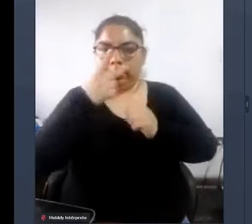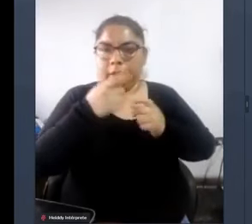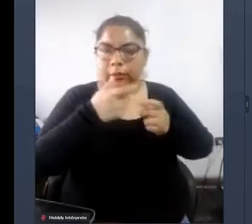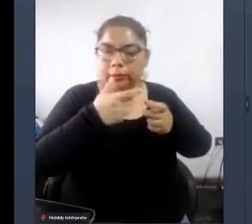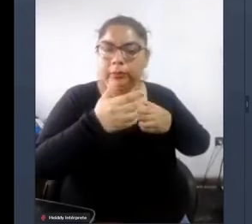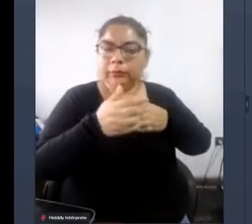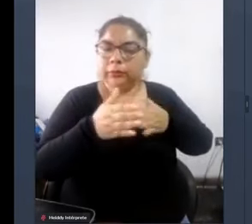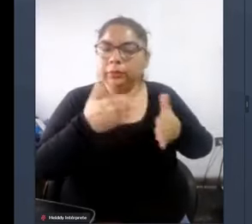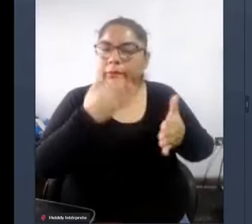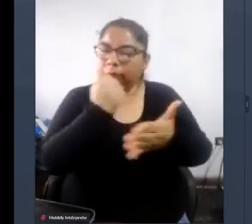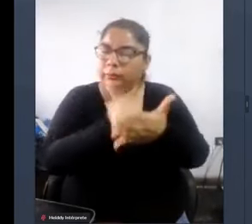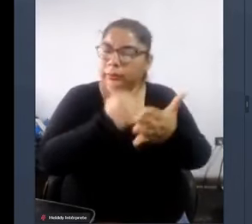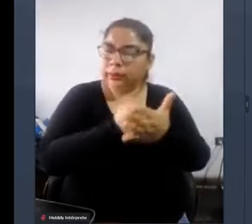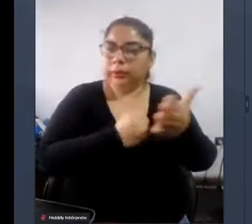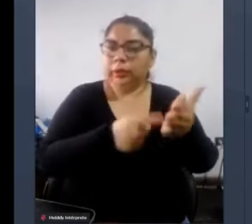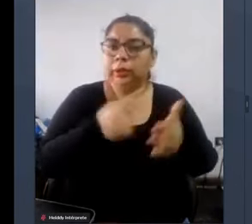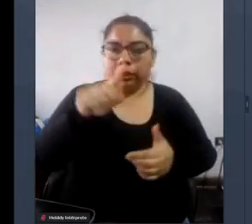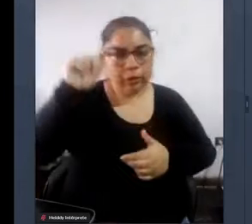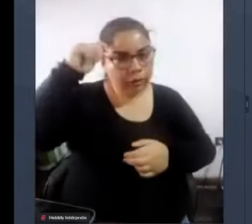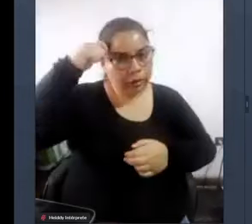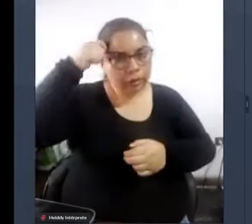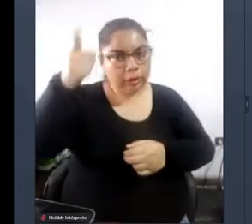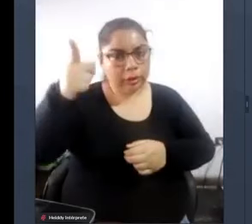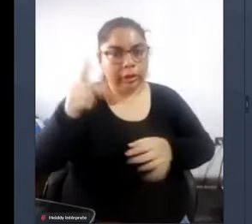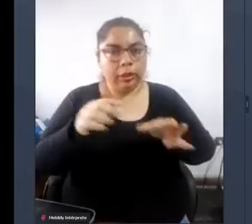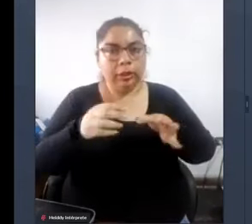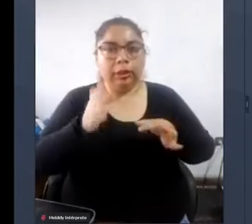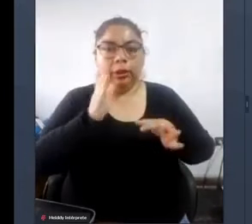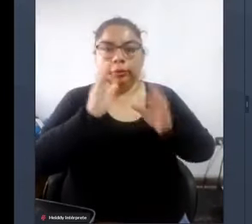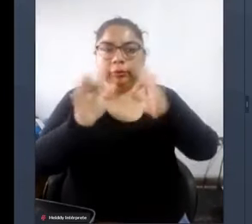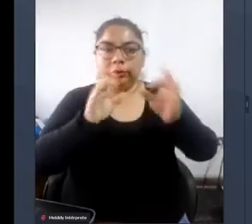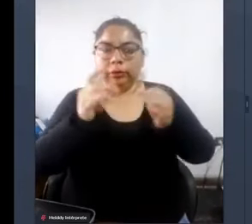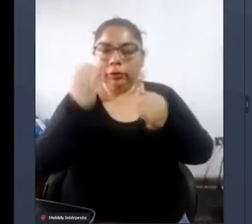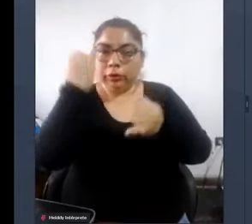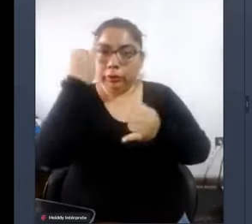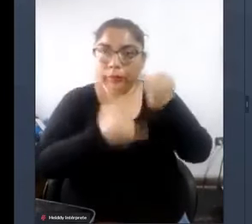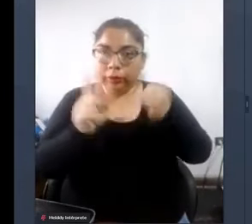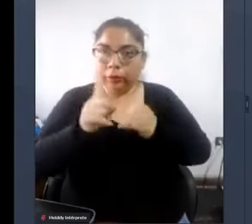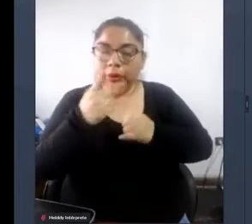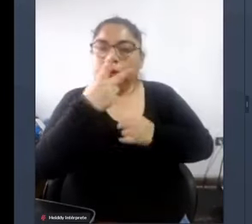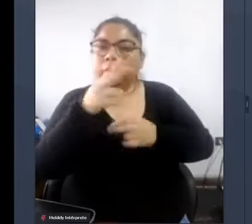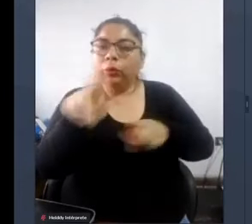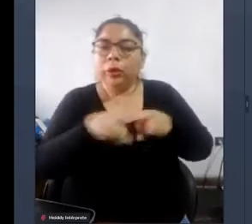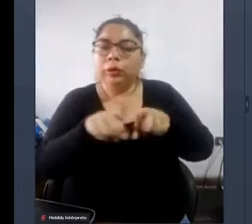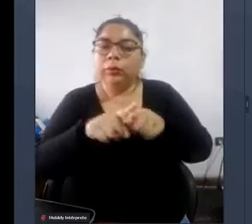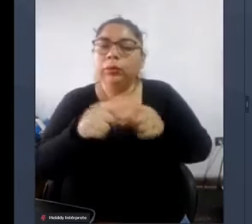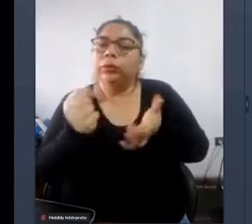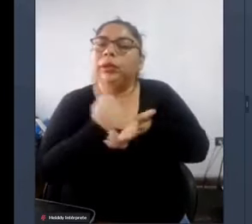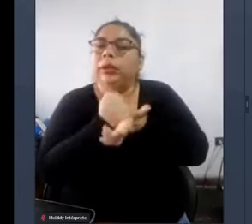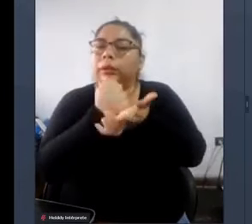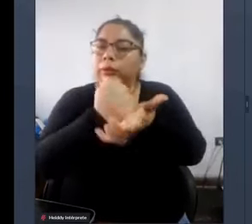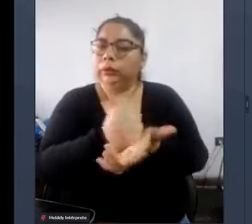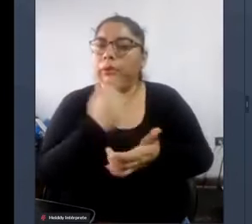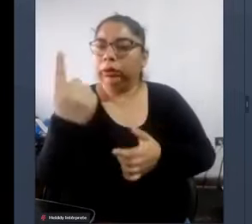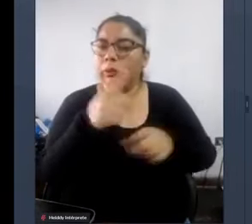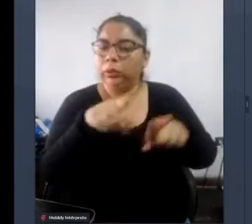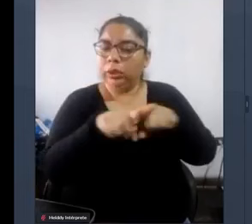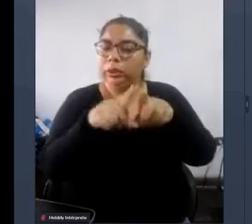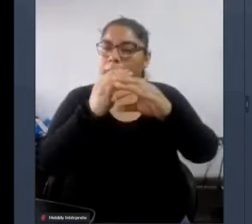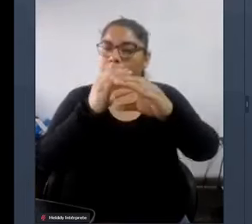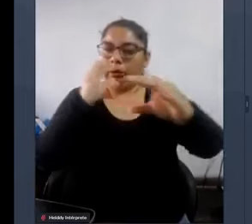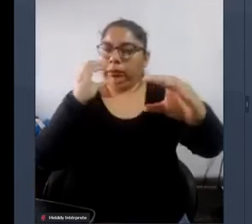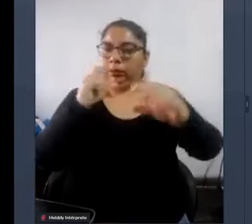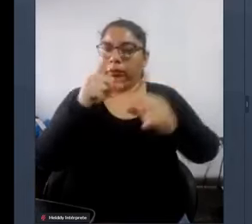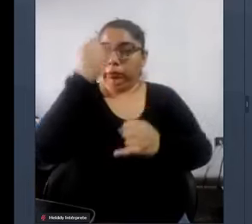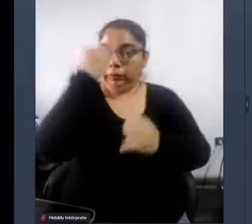solamente hay que recordar que la tecnología no debemos verla como un fin sino como un medio igual que el transporte el transporte no es